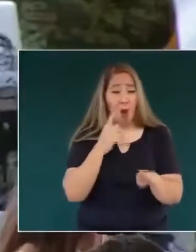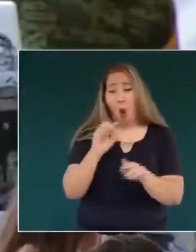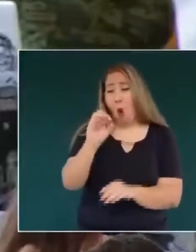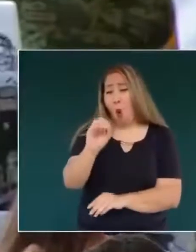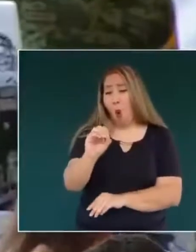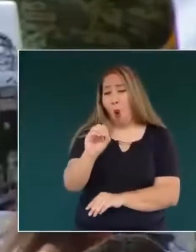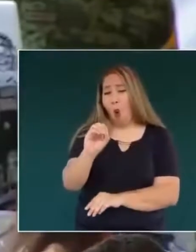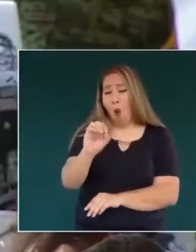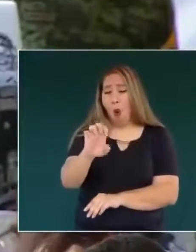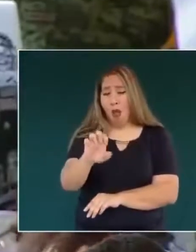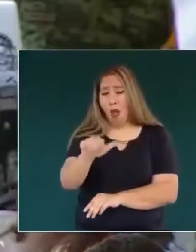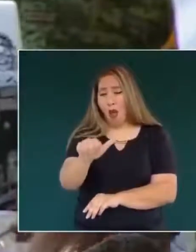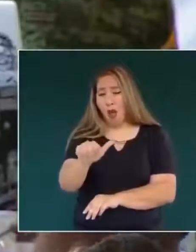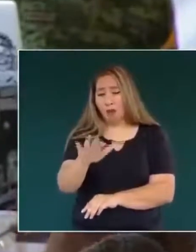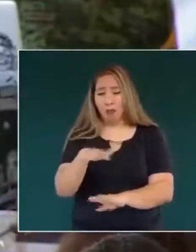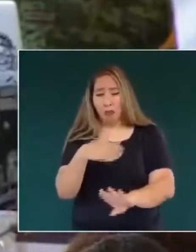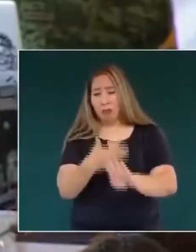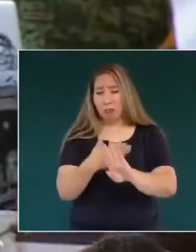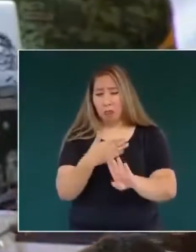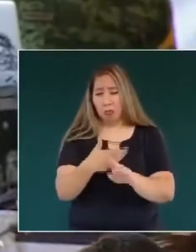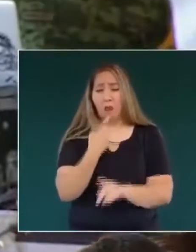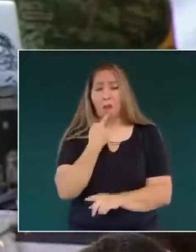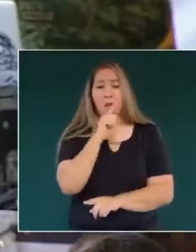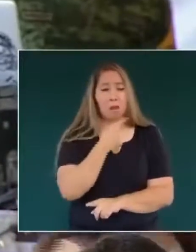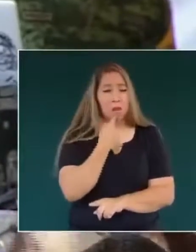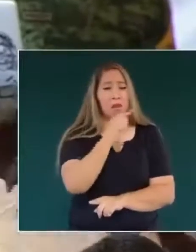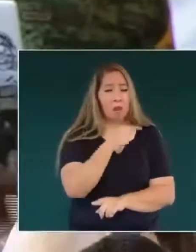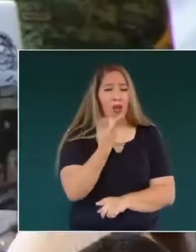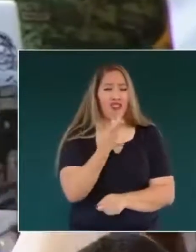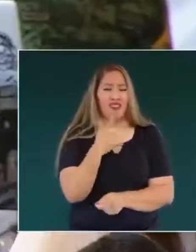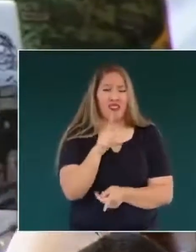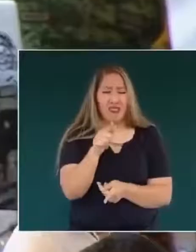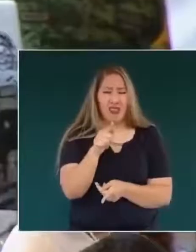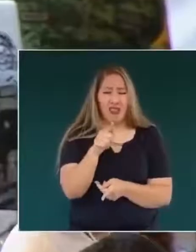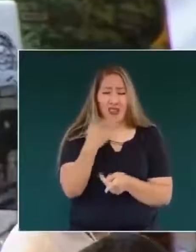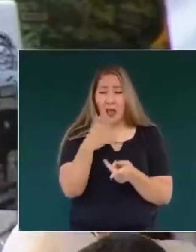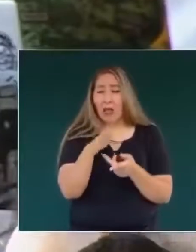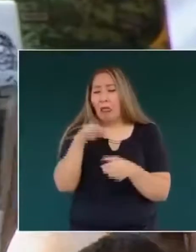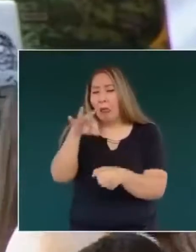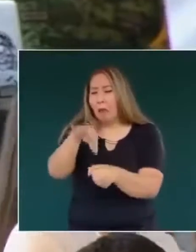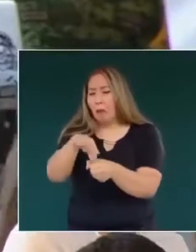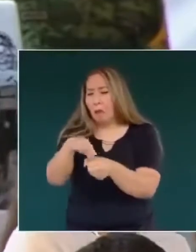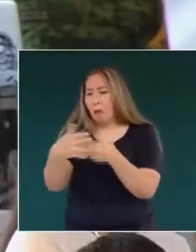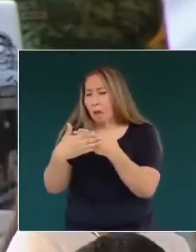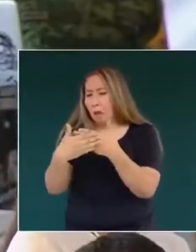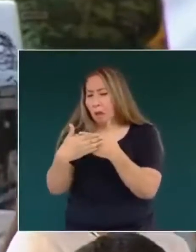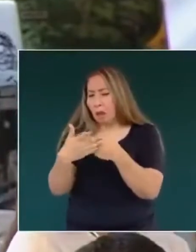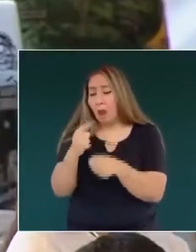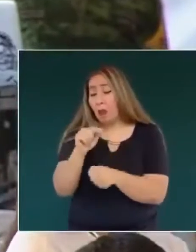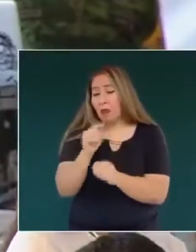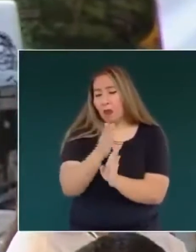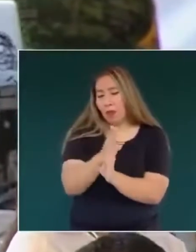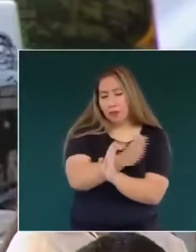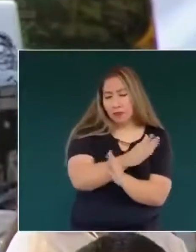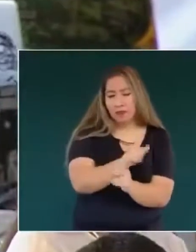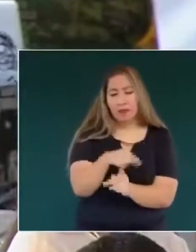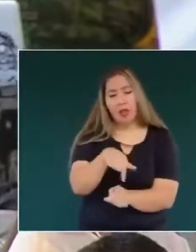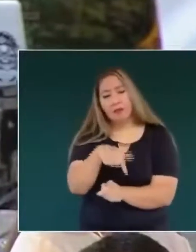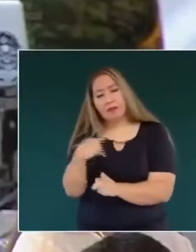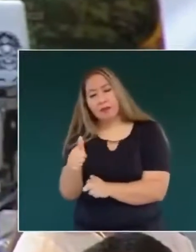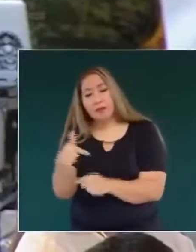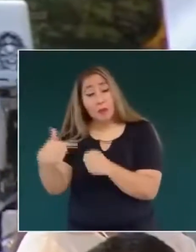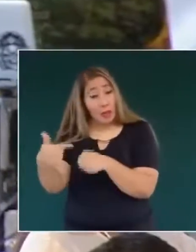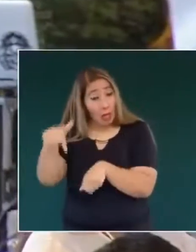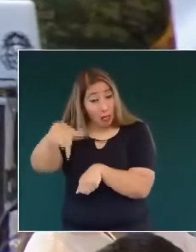por alguna injerencia que están señalando en el proceso electoral? Eso por un lado. Y por otro, si en esta